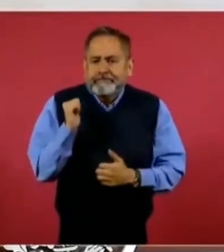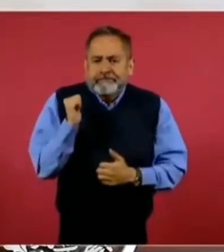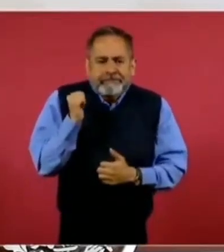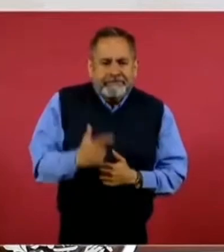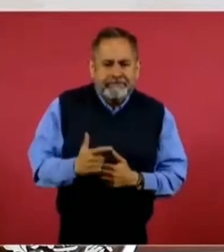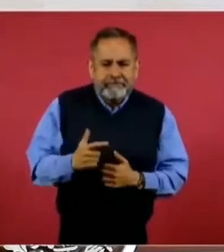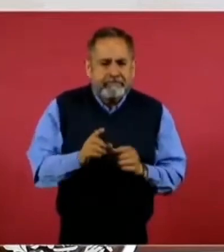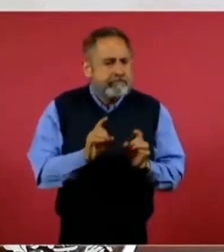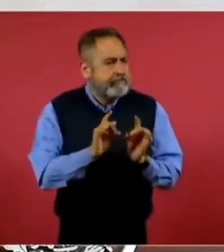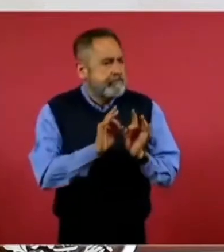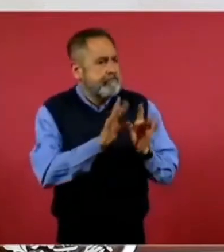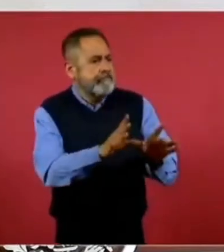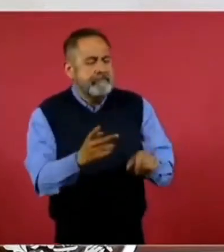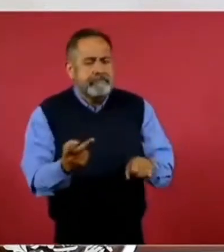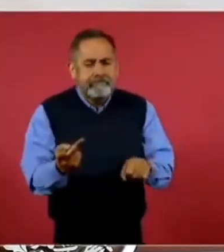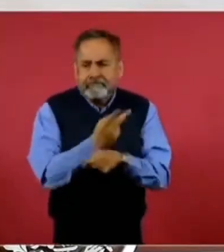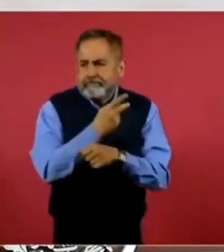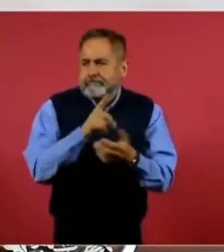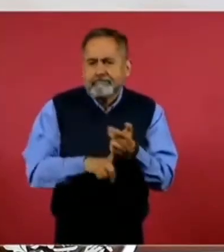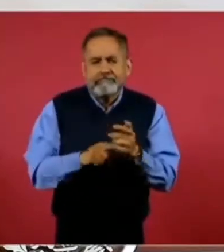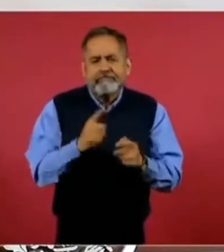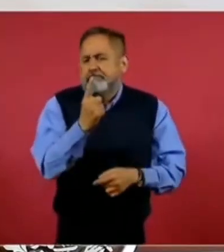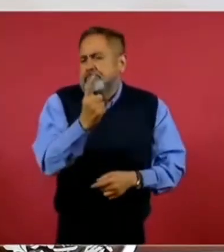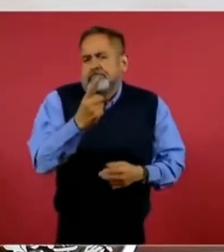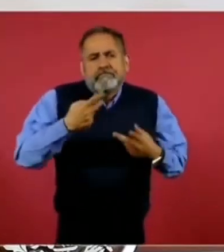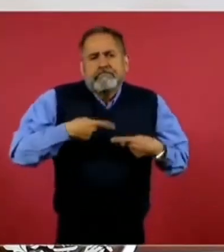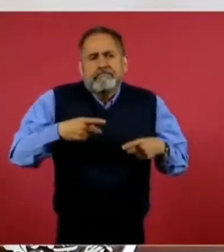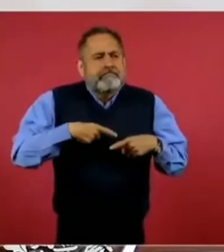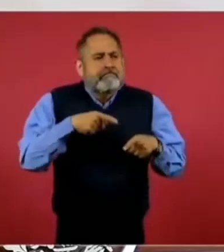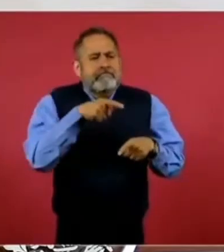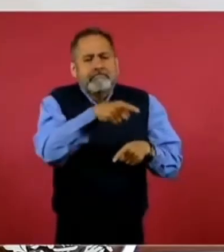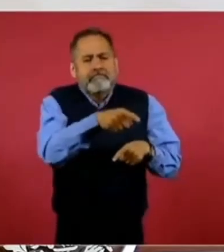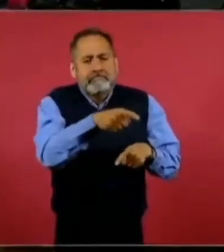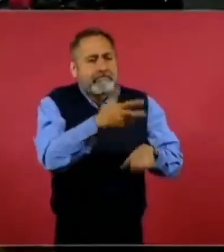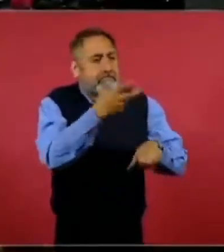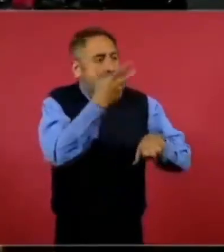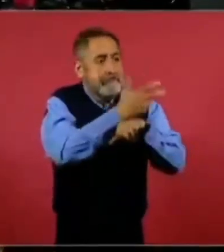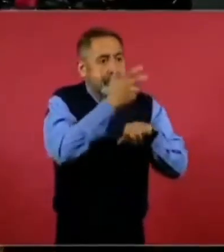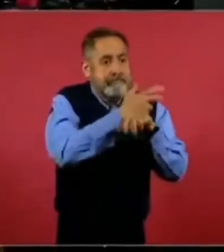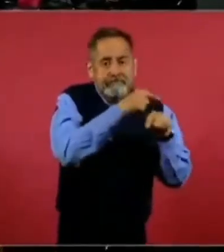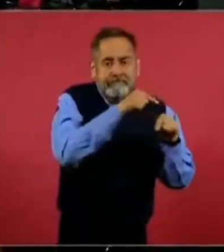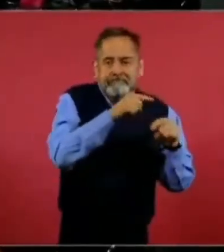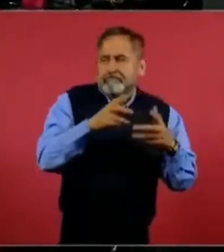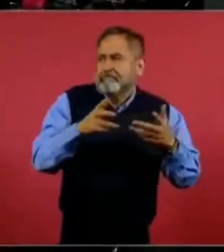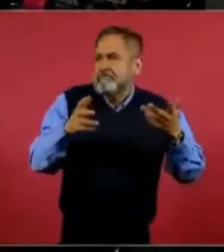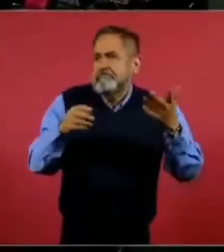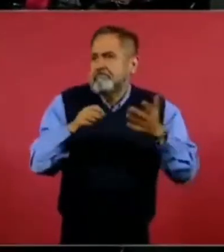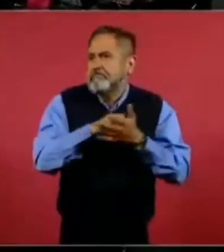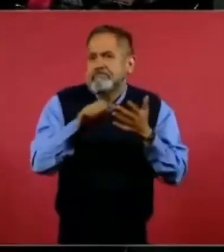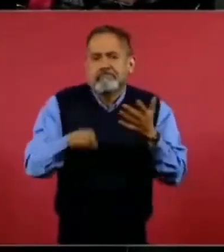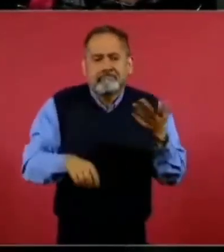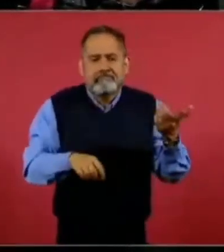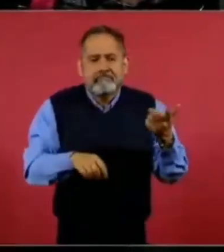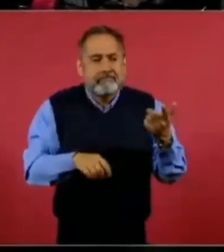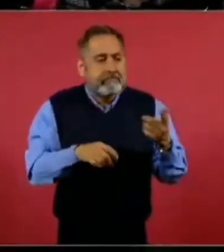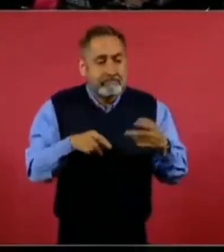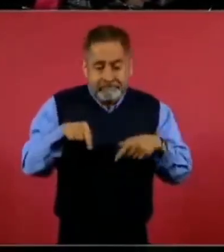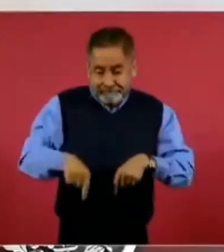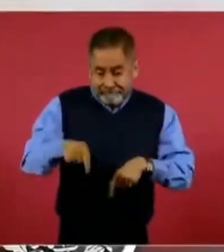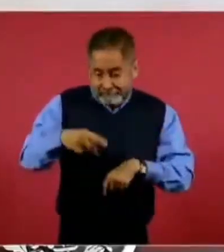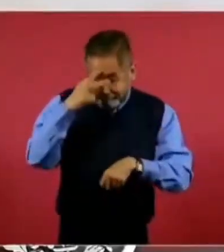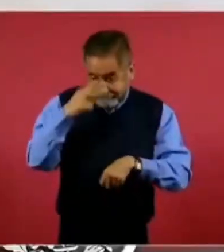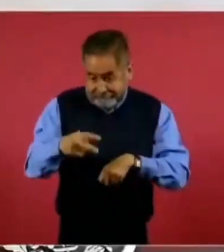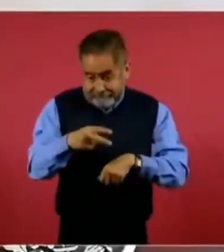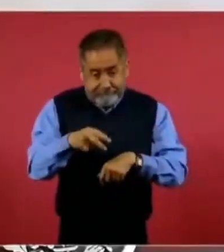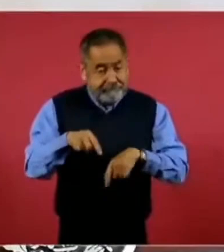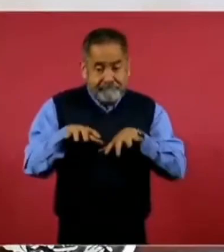que pasa, si hay una persona de Estados Unidos que haya sido detenido, se